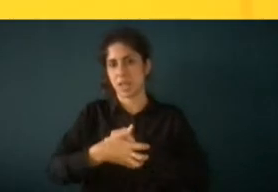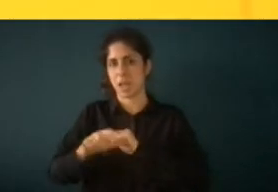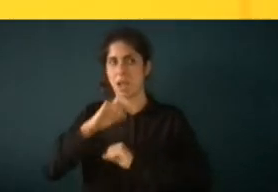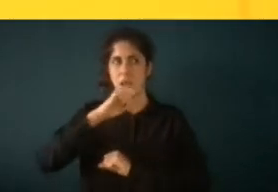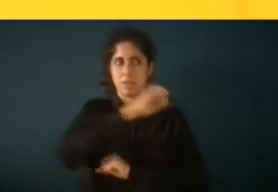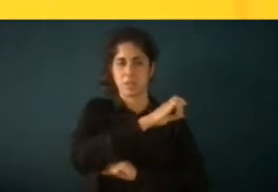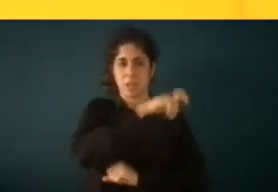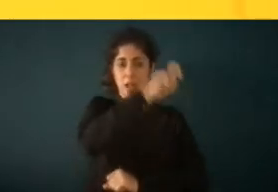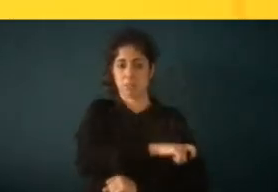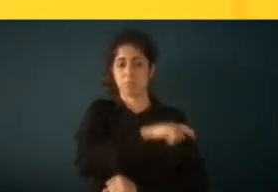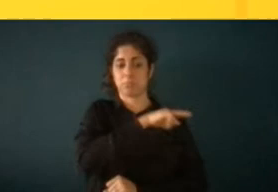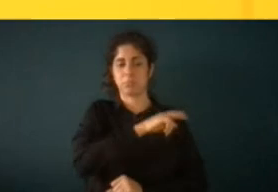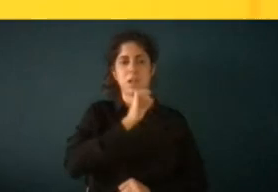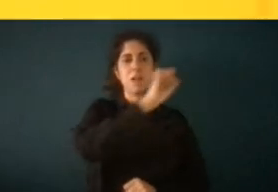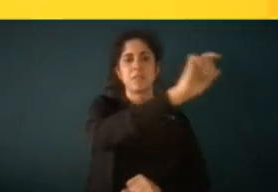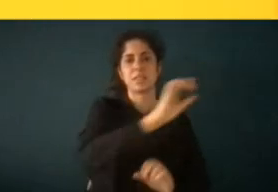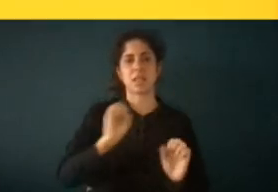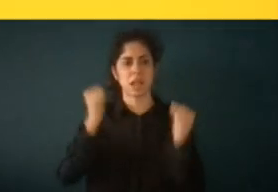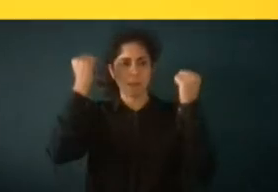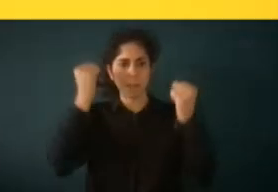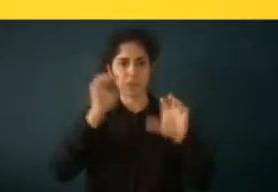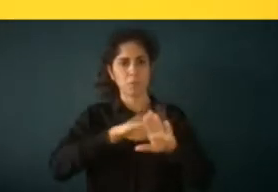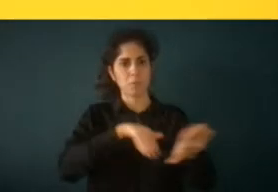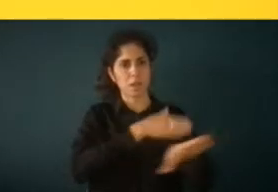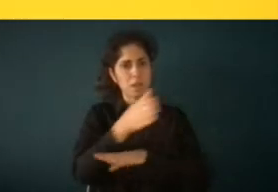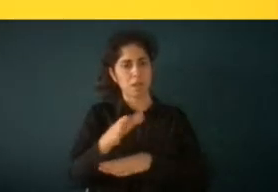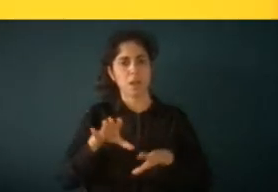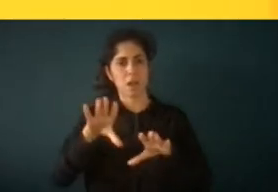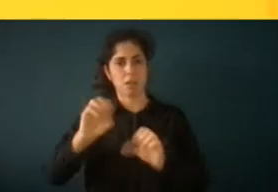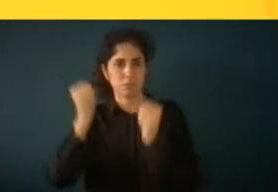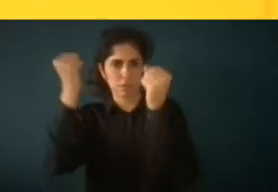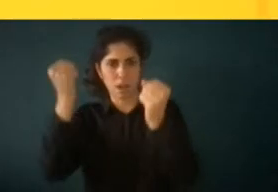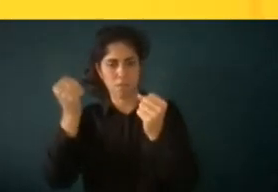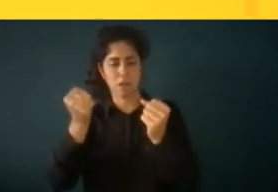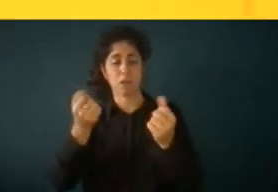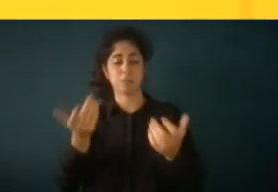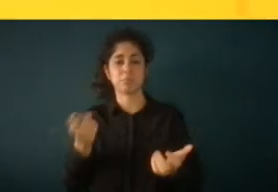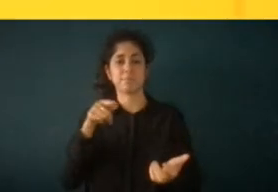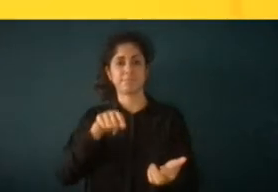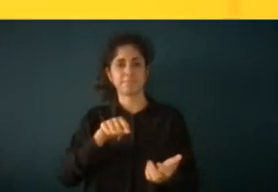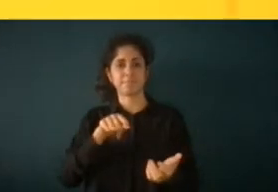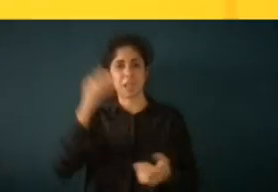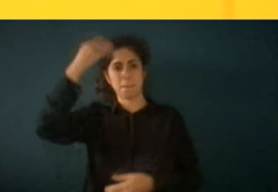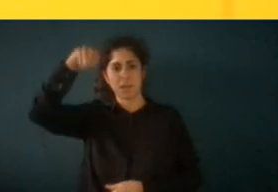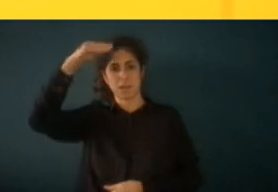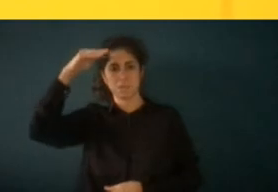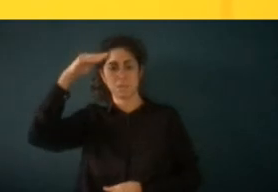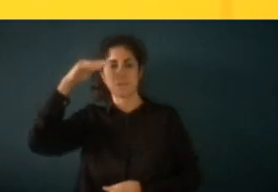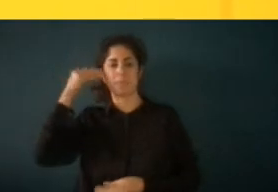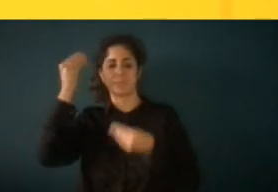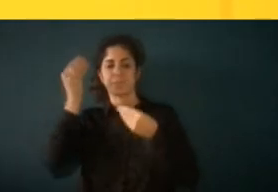a salvamento para que vayan a intervenir pues esto lo han considerado lo consideró Marruecos